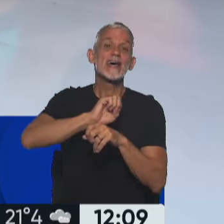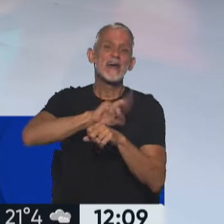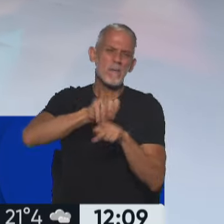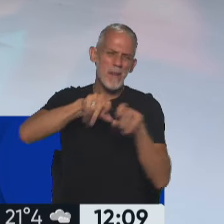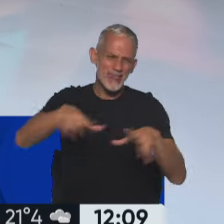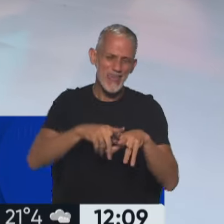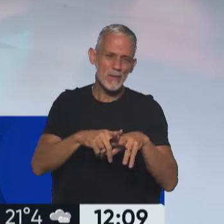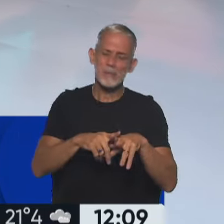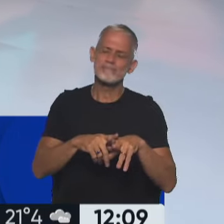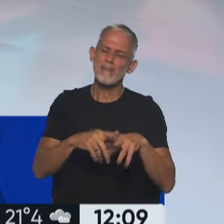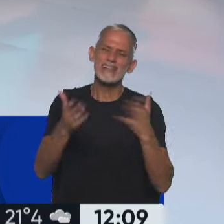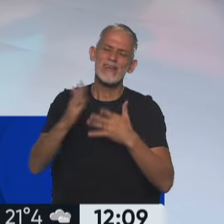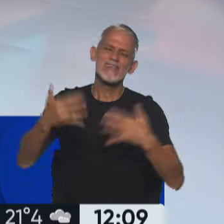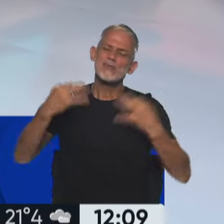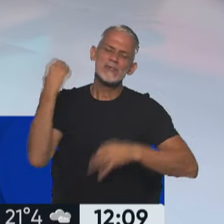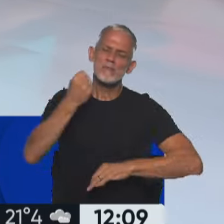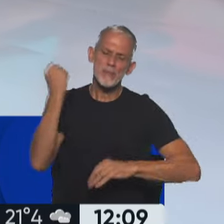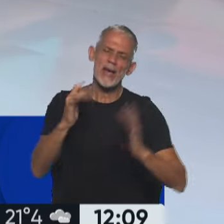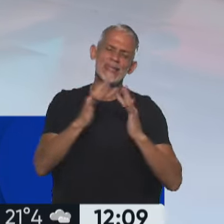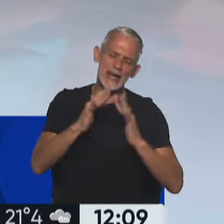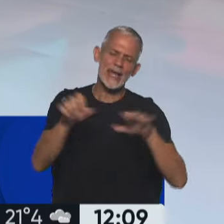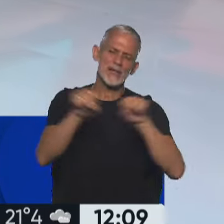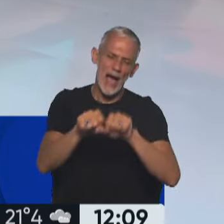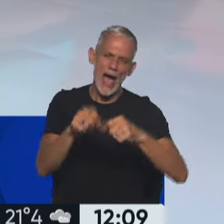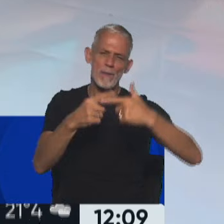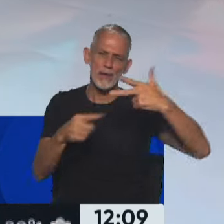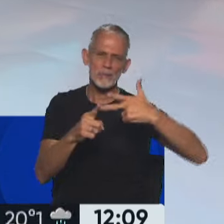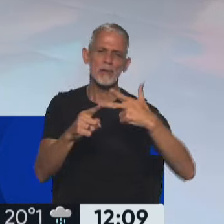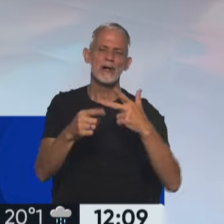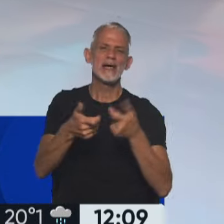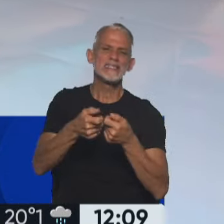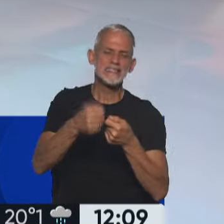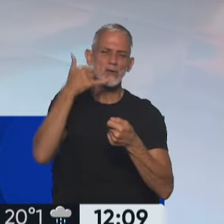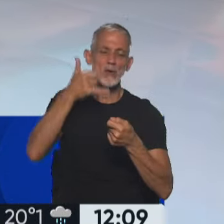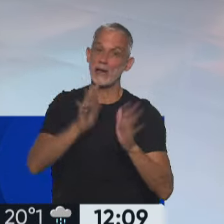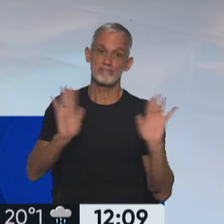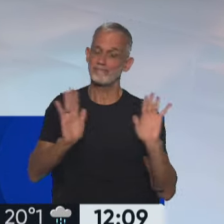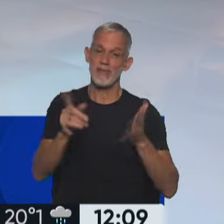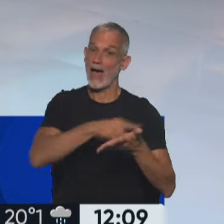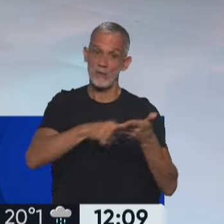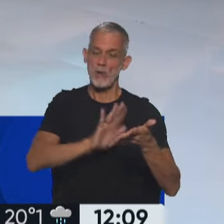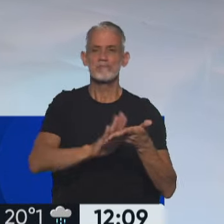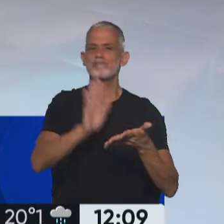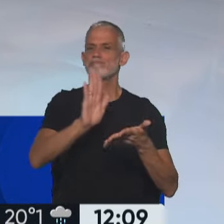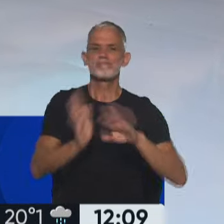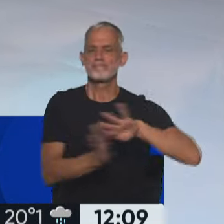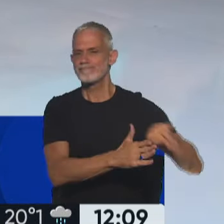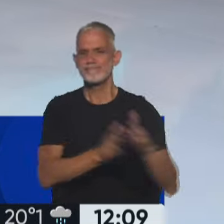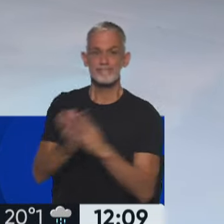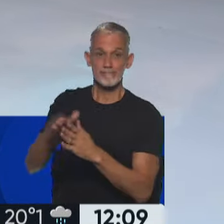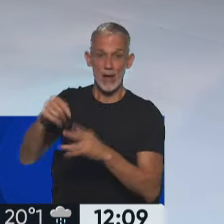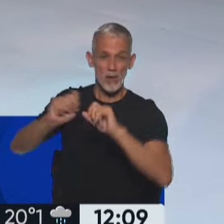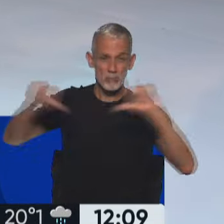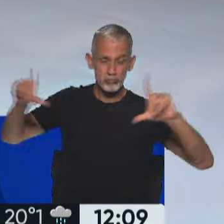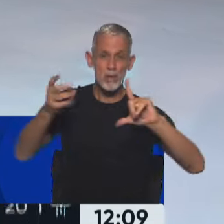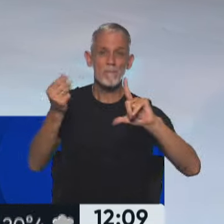decretaba como servicios esenciales justamente Internet, televisión por cable, la telefonía celular. Bueno, a partir de este momento quedan desregulados y en las siguientes placas te vamos a